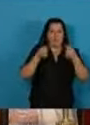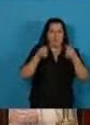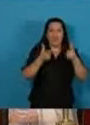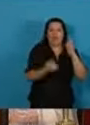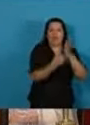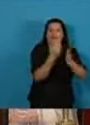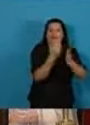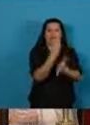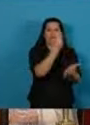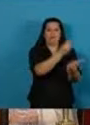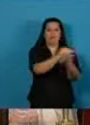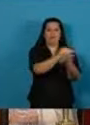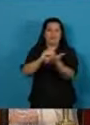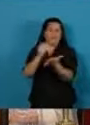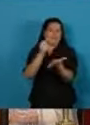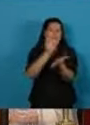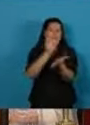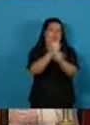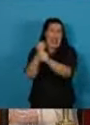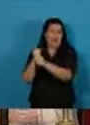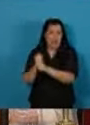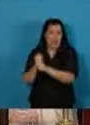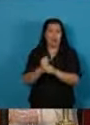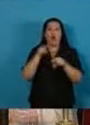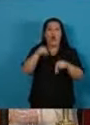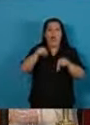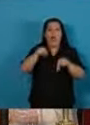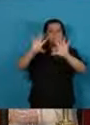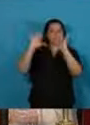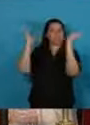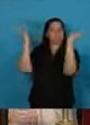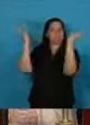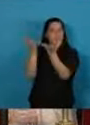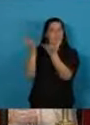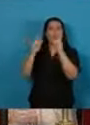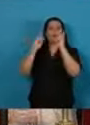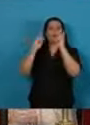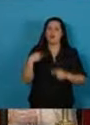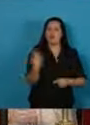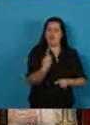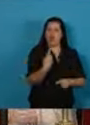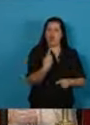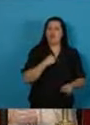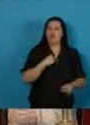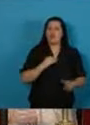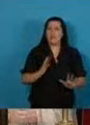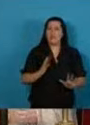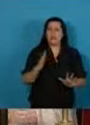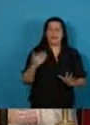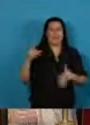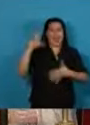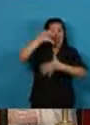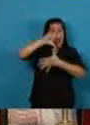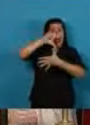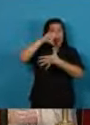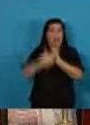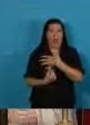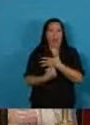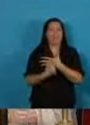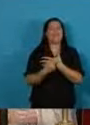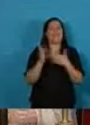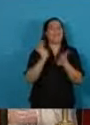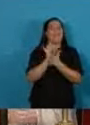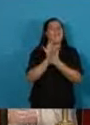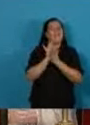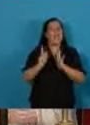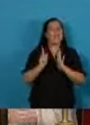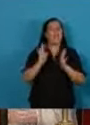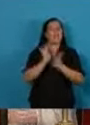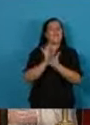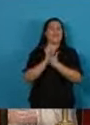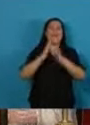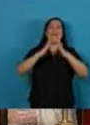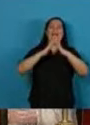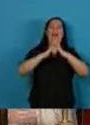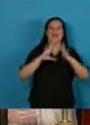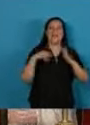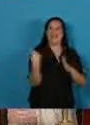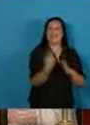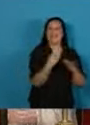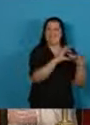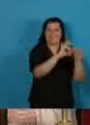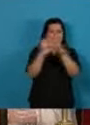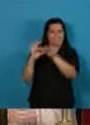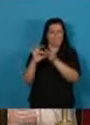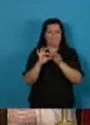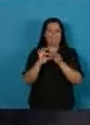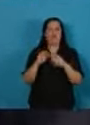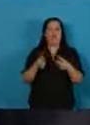En esa globalización, también sentimos a América Latina como nuestro hogar común. Vamos a